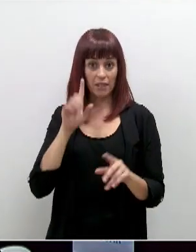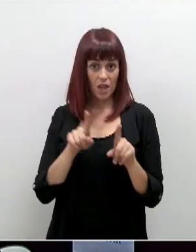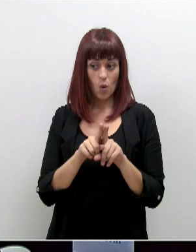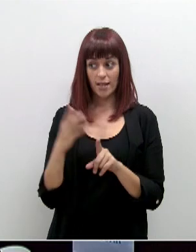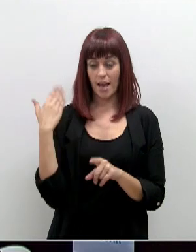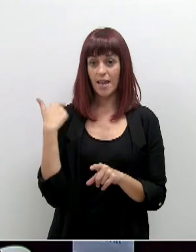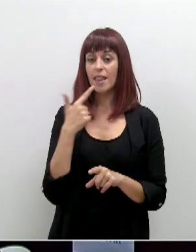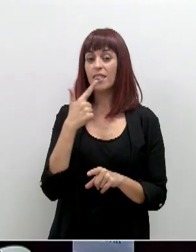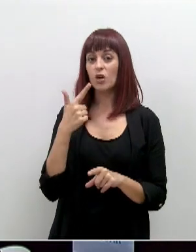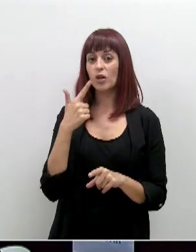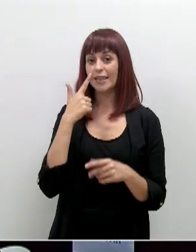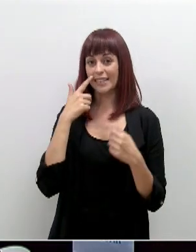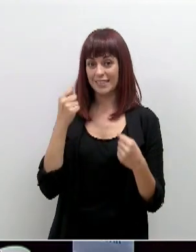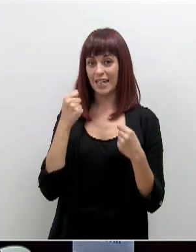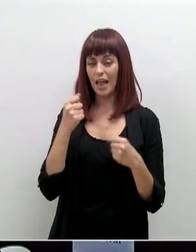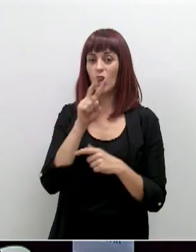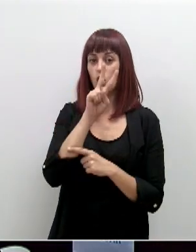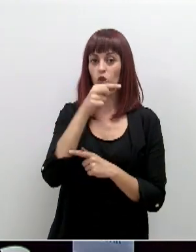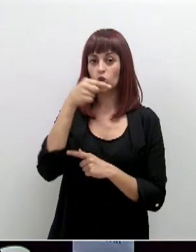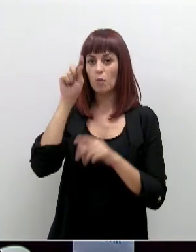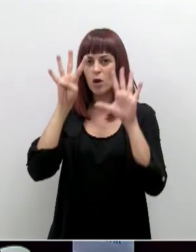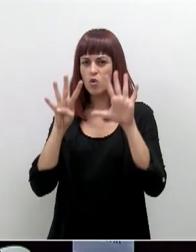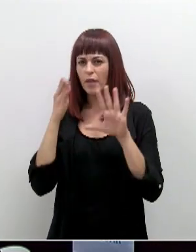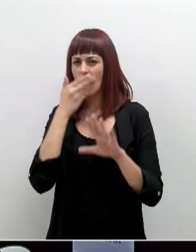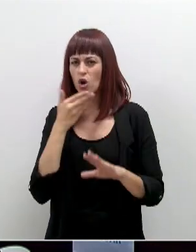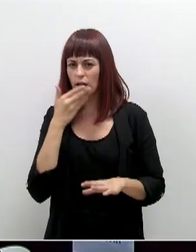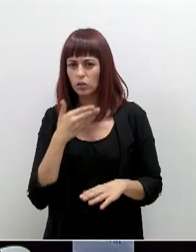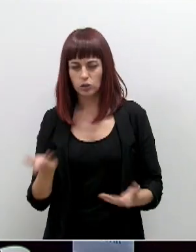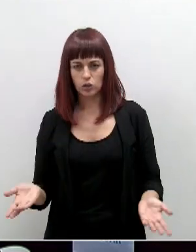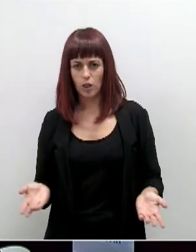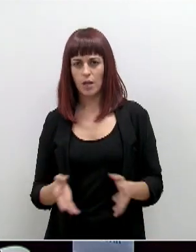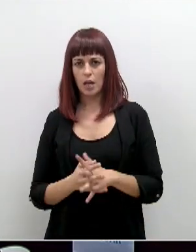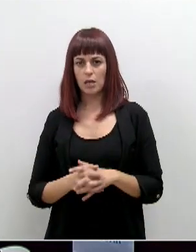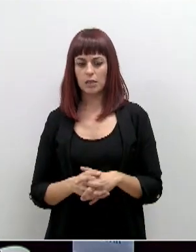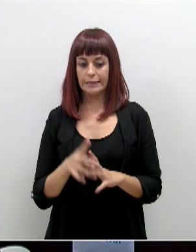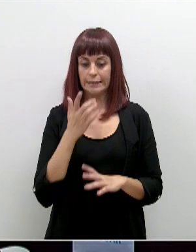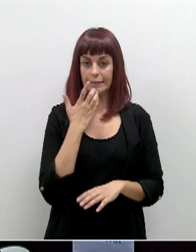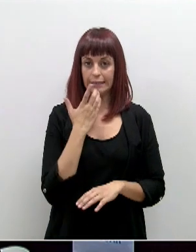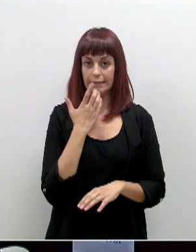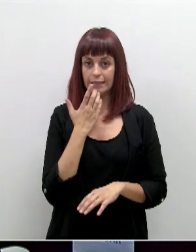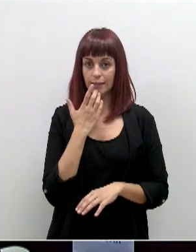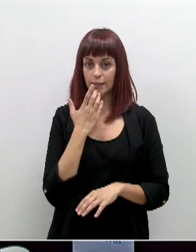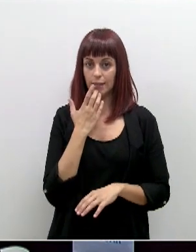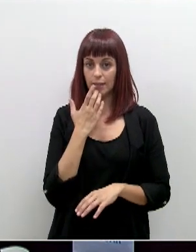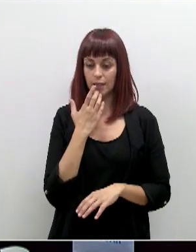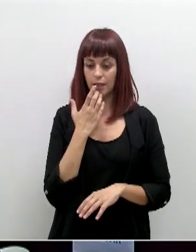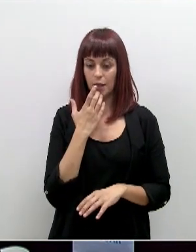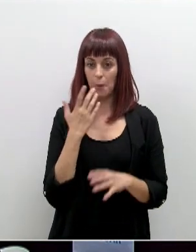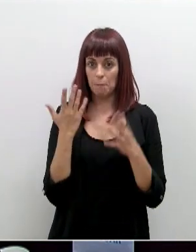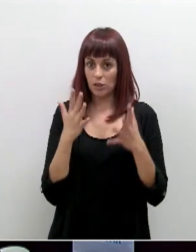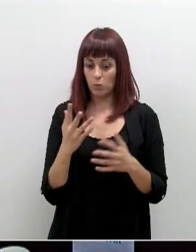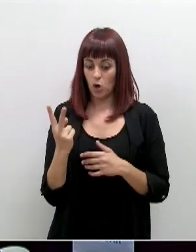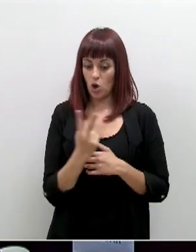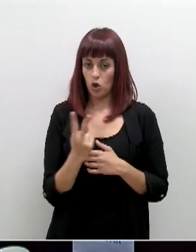prensa en Sanidad sobre el 2,9% los colegios. Entonces, si los dos fenómenos son aproximadamente